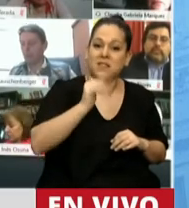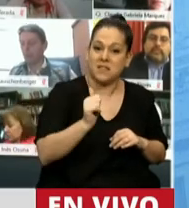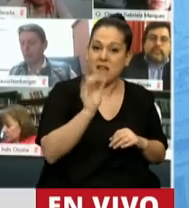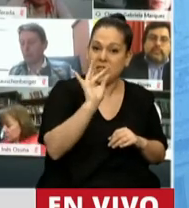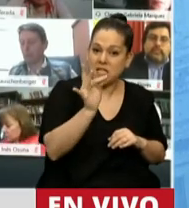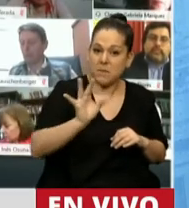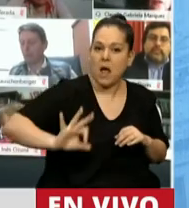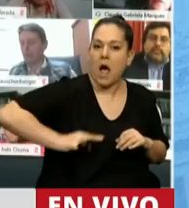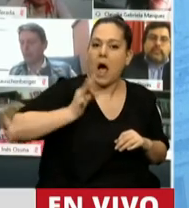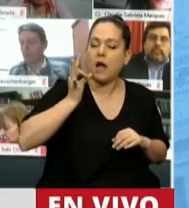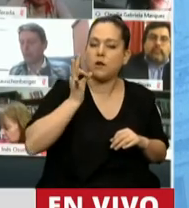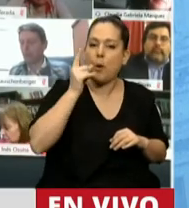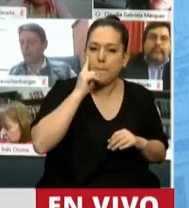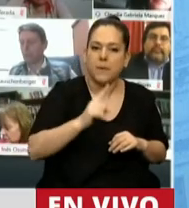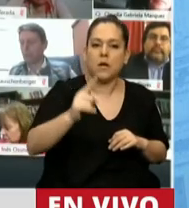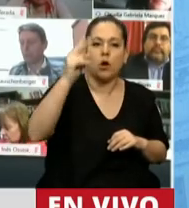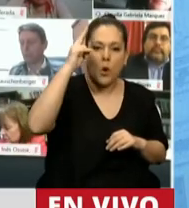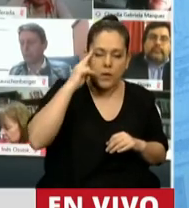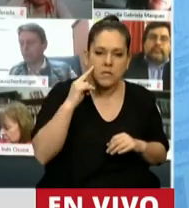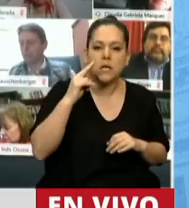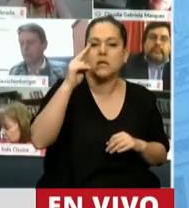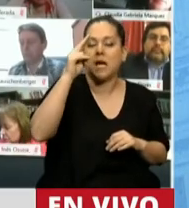diciembre de 1965